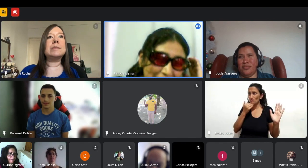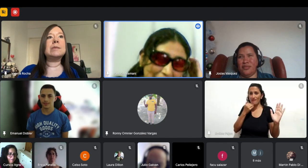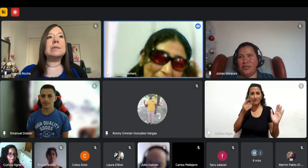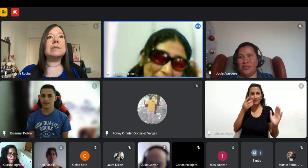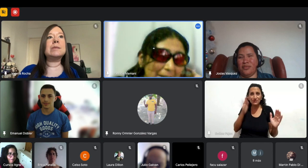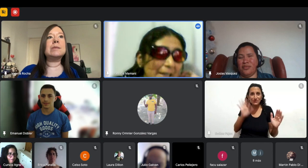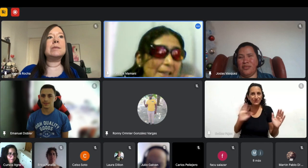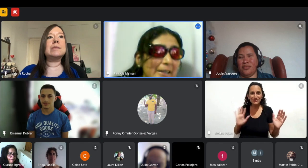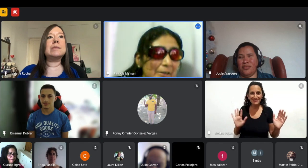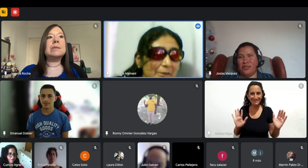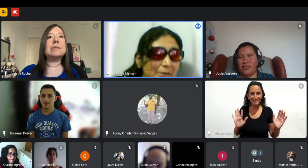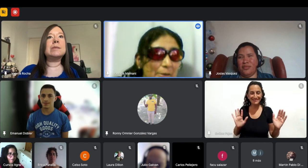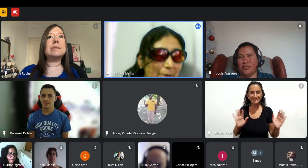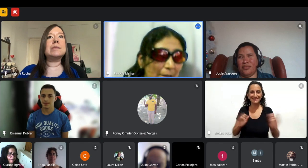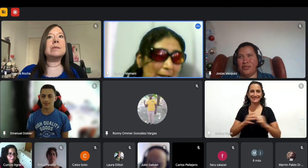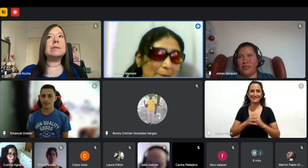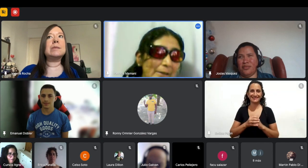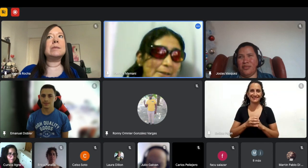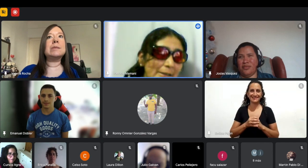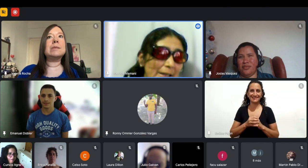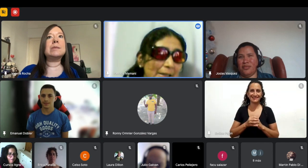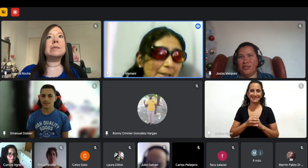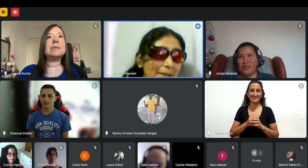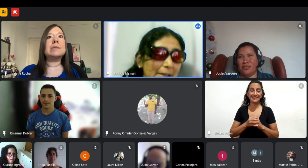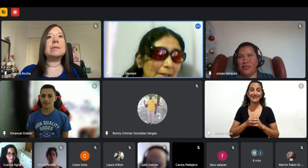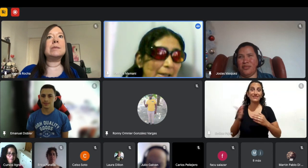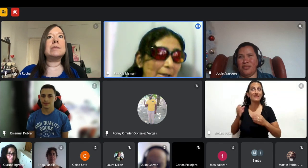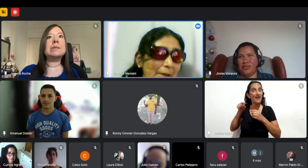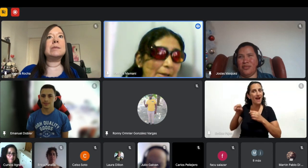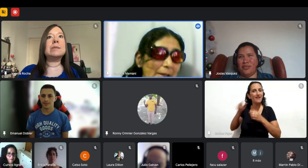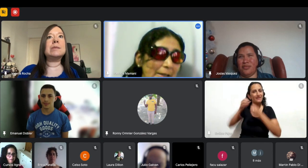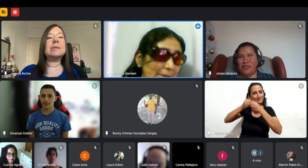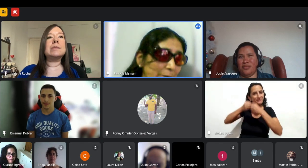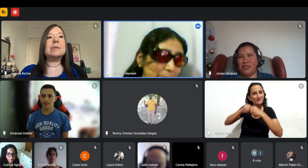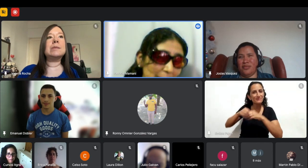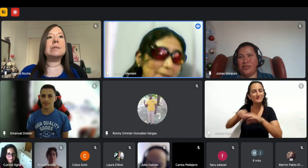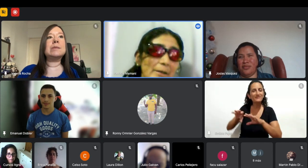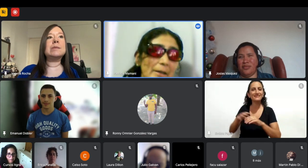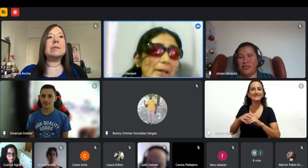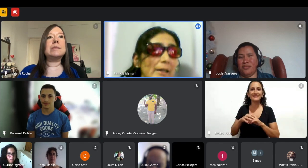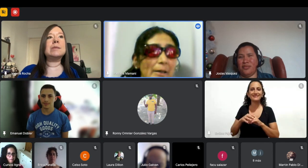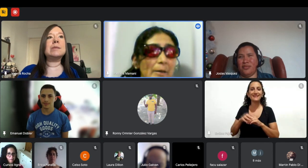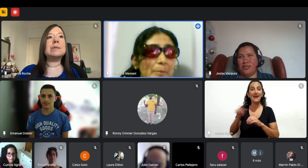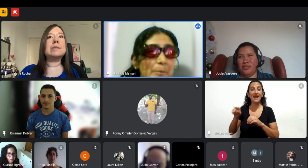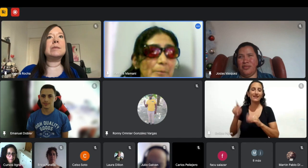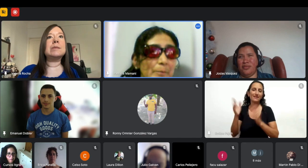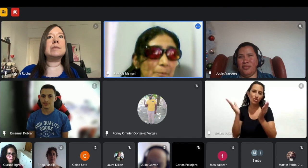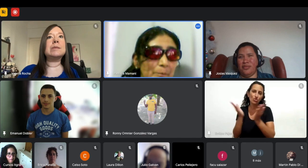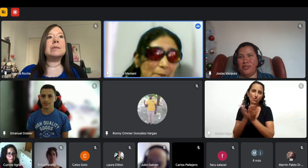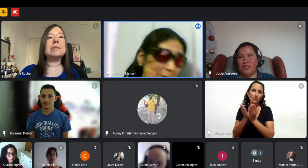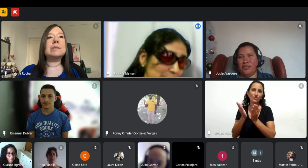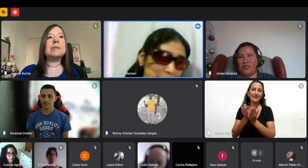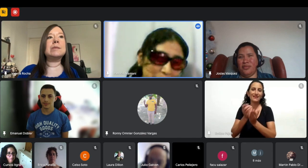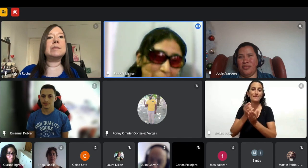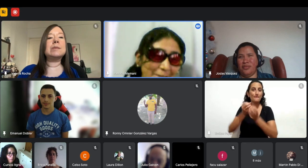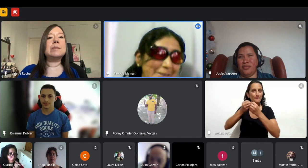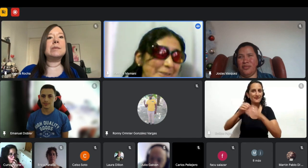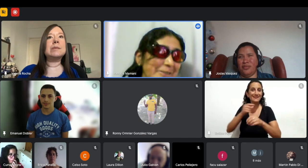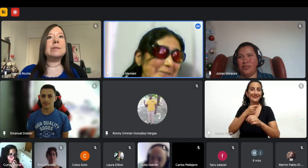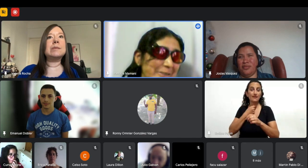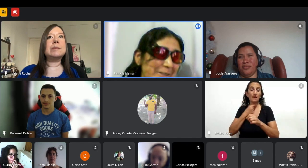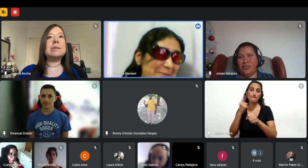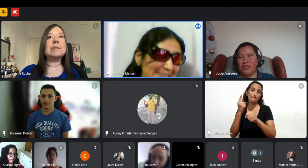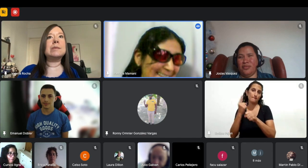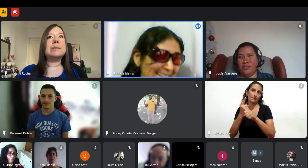podía acceder entonces bueno a partir de ahí quise estudiar primero un curso